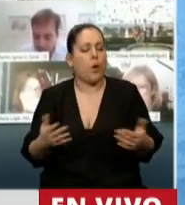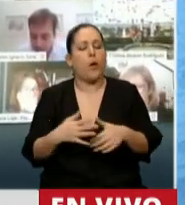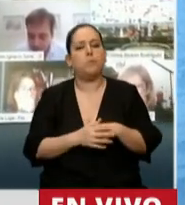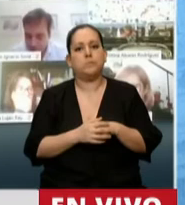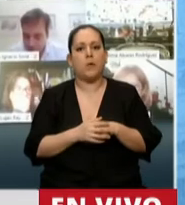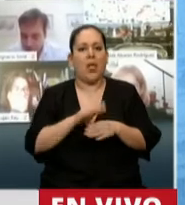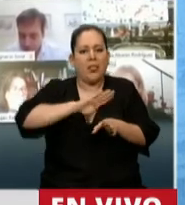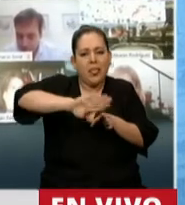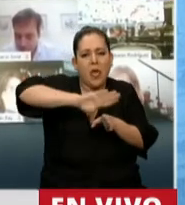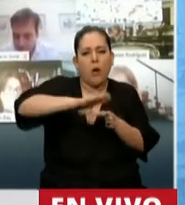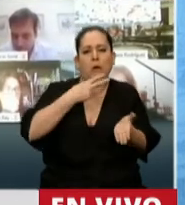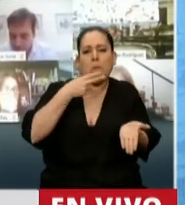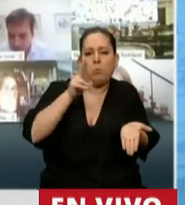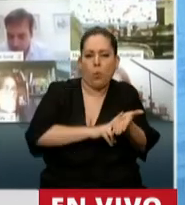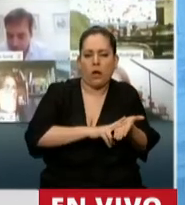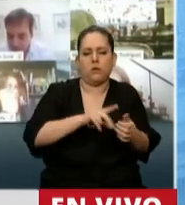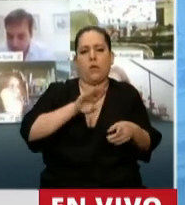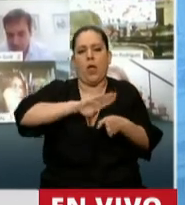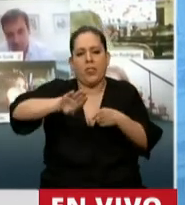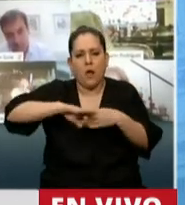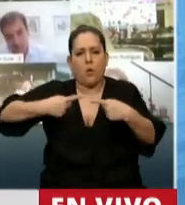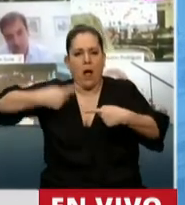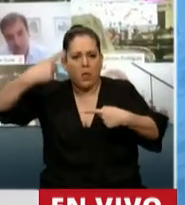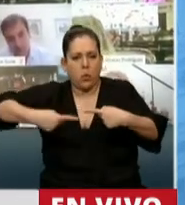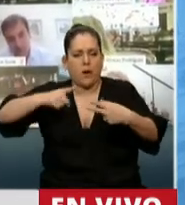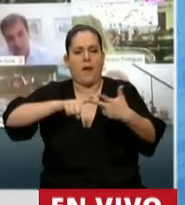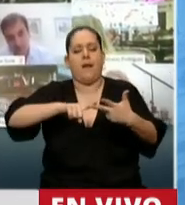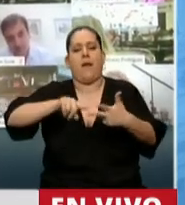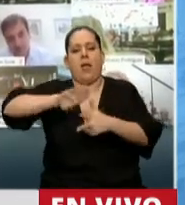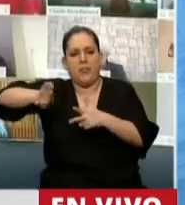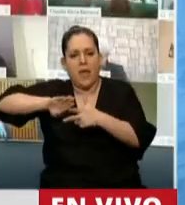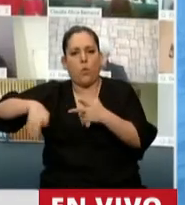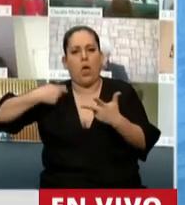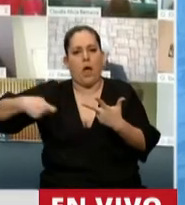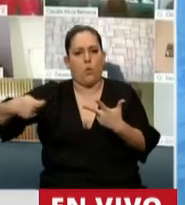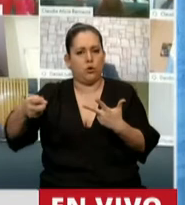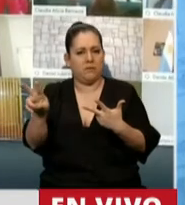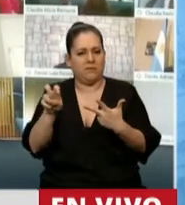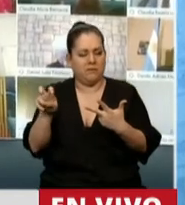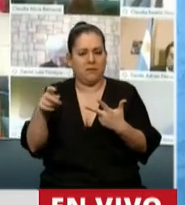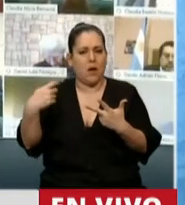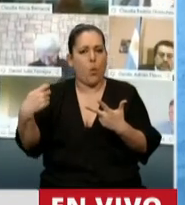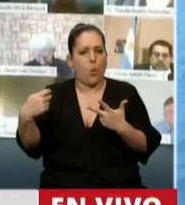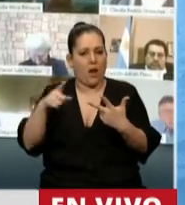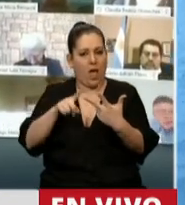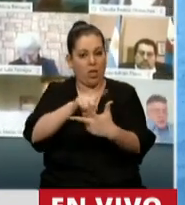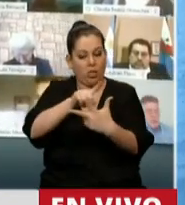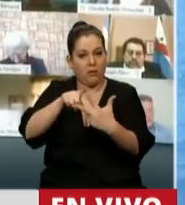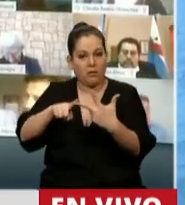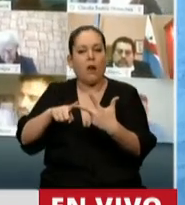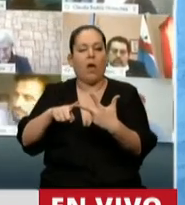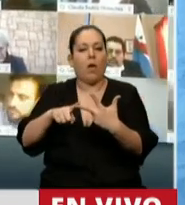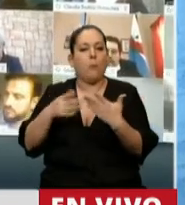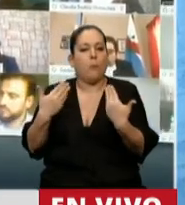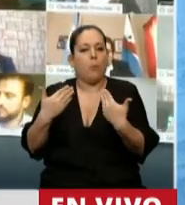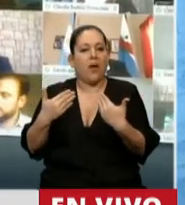deudas impositivas, aduaneras y de previsión social podrán llegar hasta un plazo máximo de